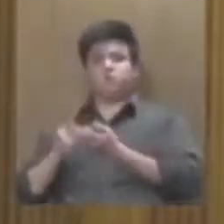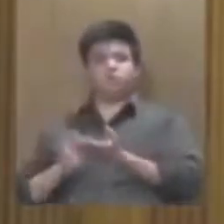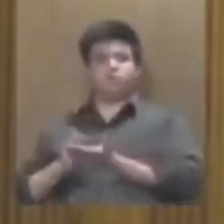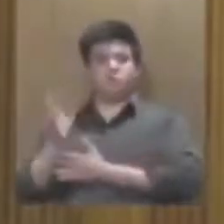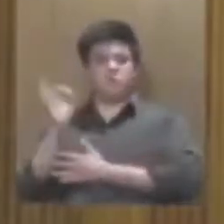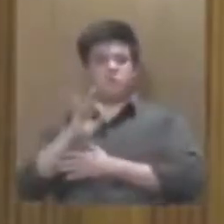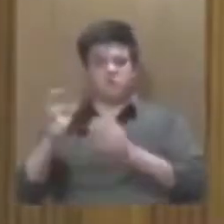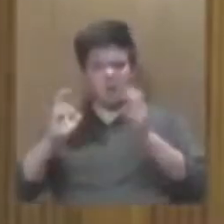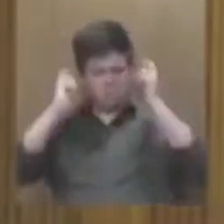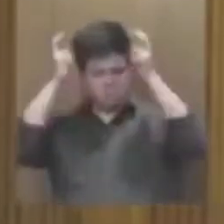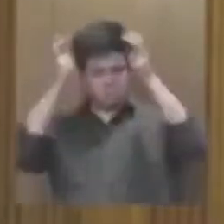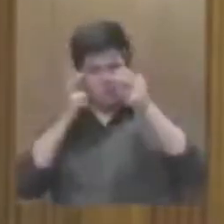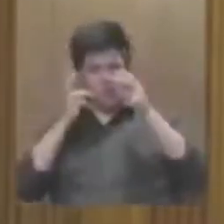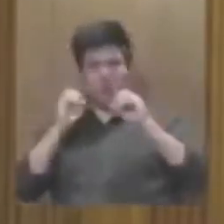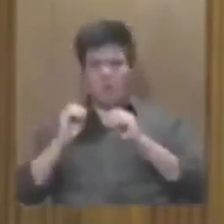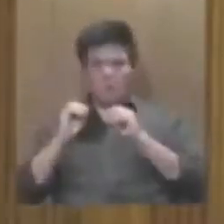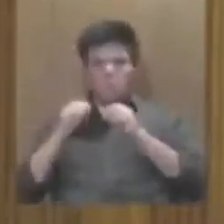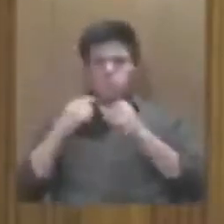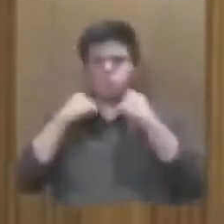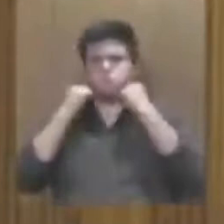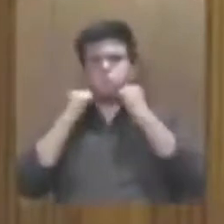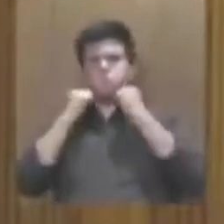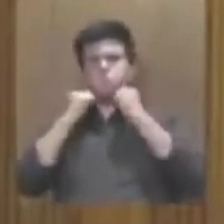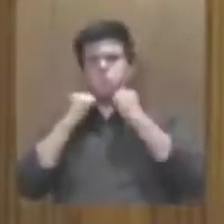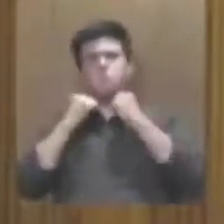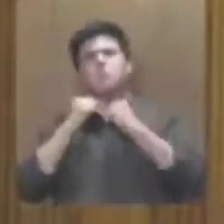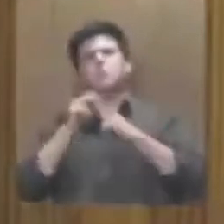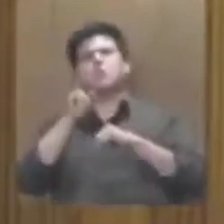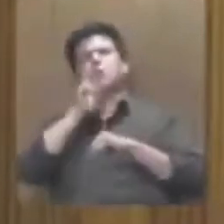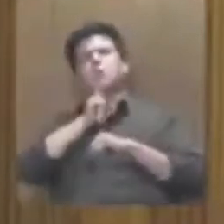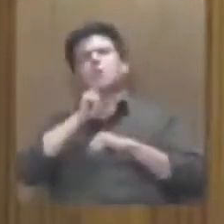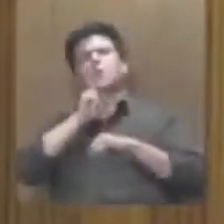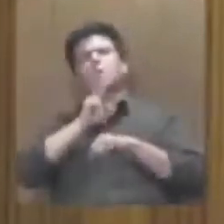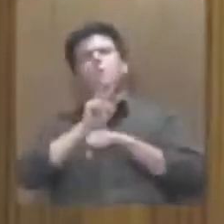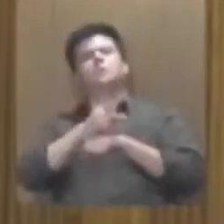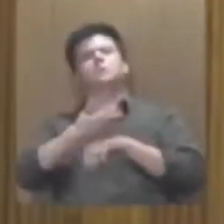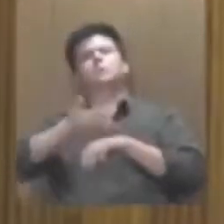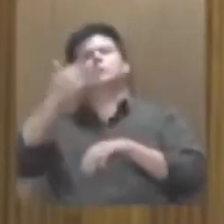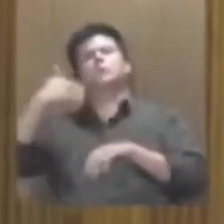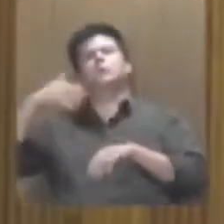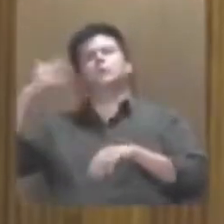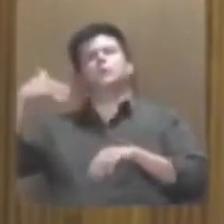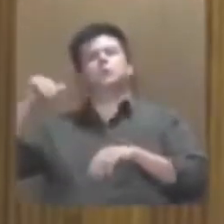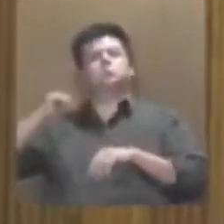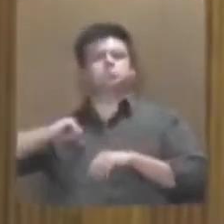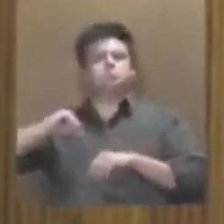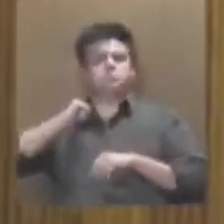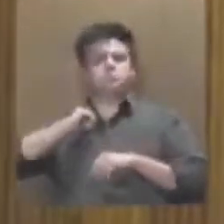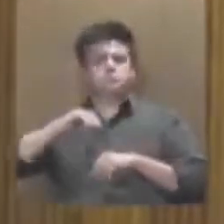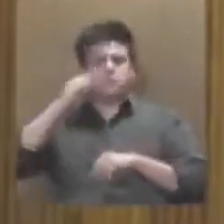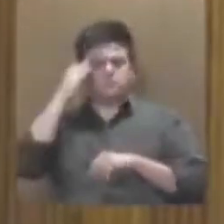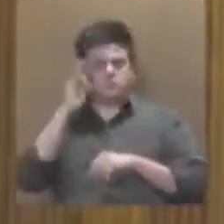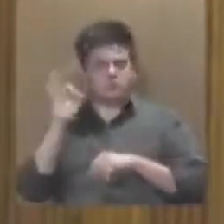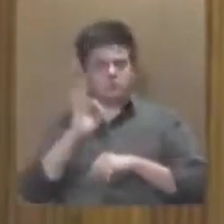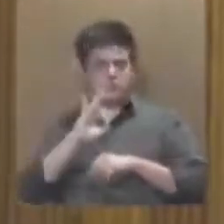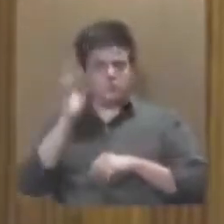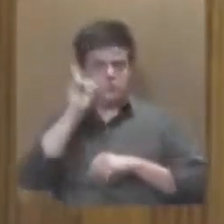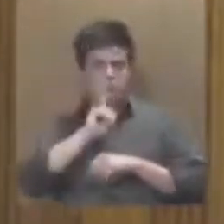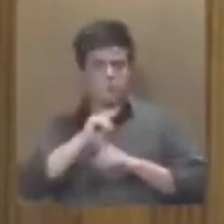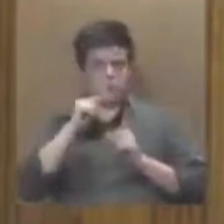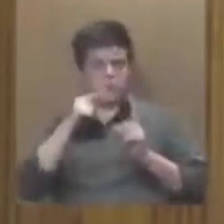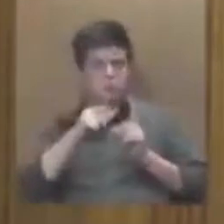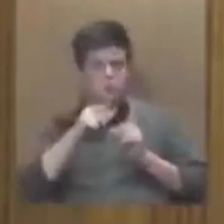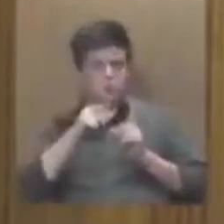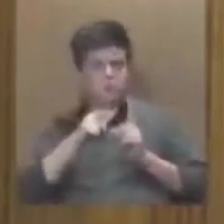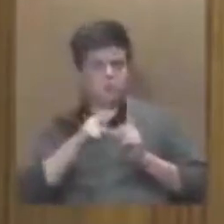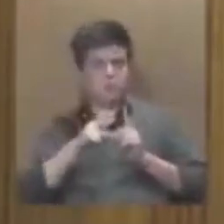casa de otro y verificar en aquel tiempo hace ya siglos si la mujer era doncella